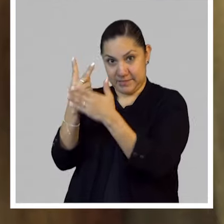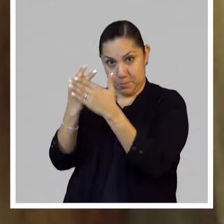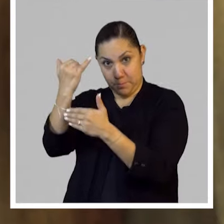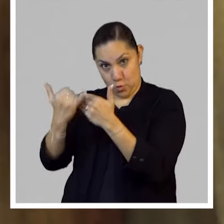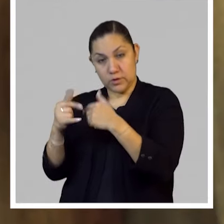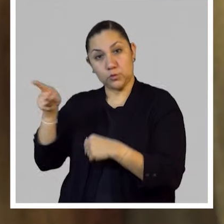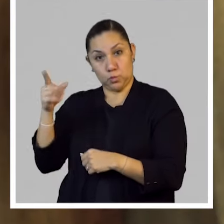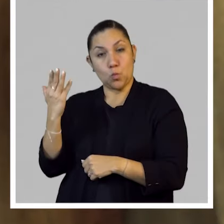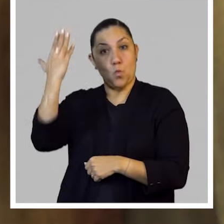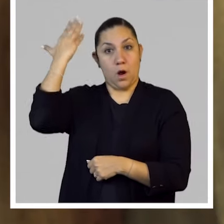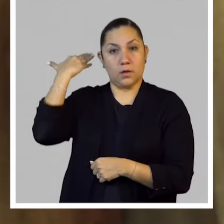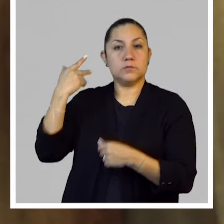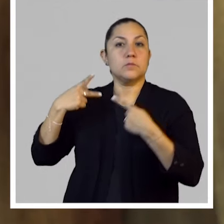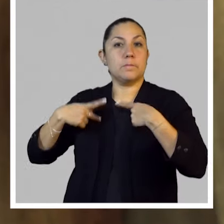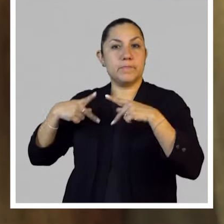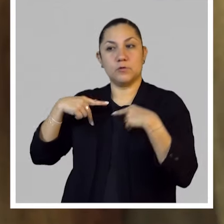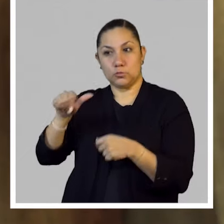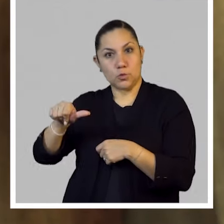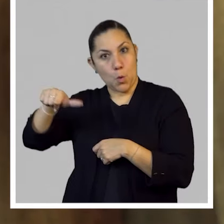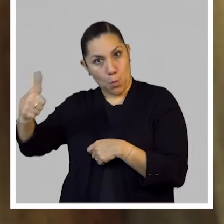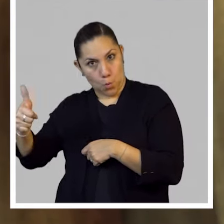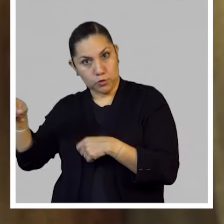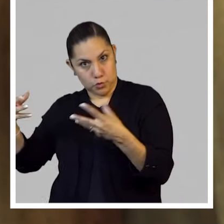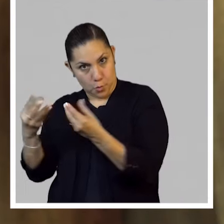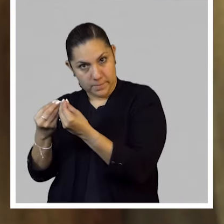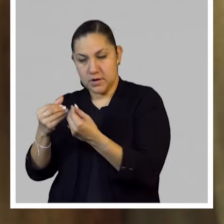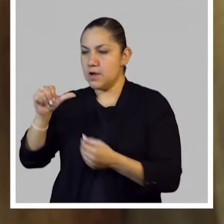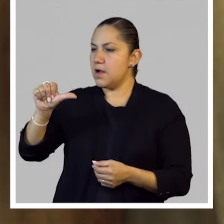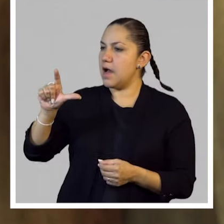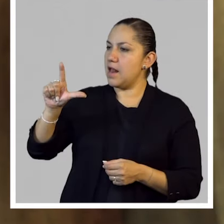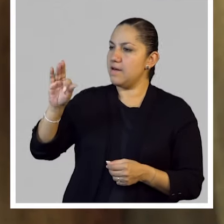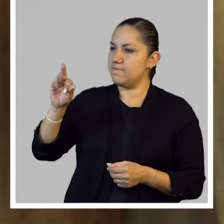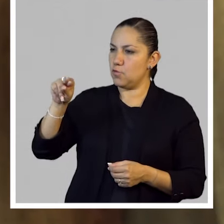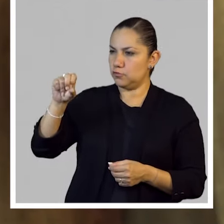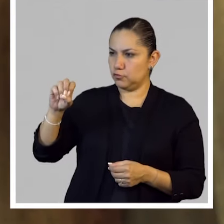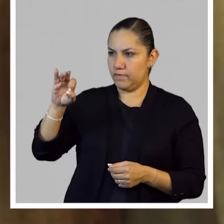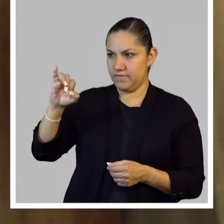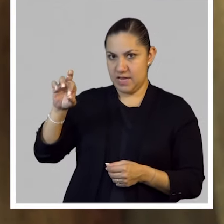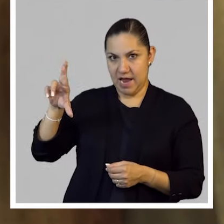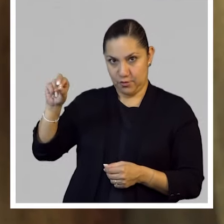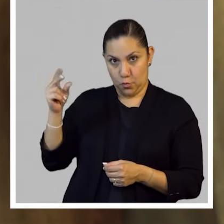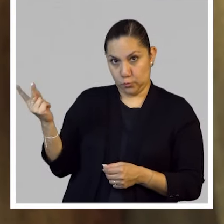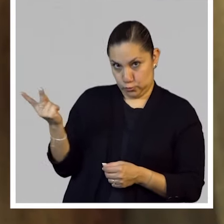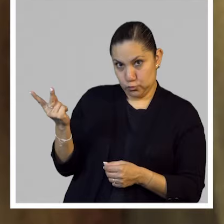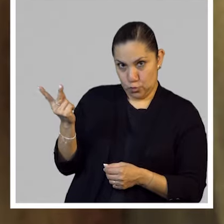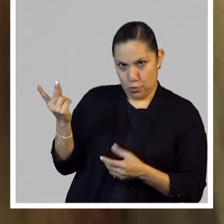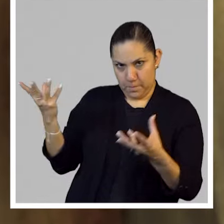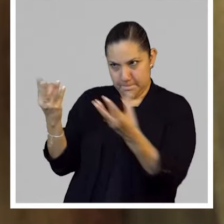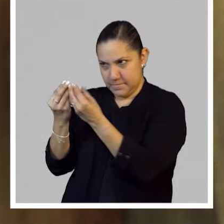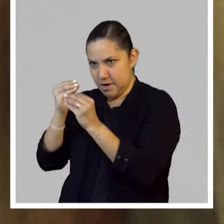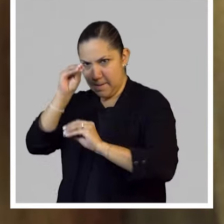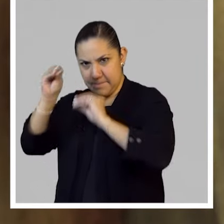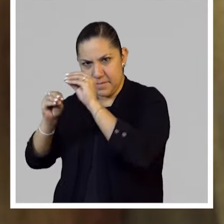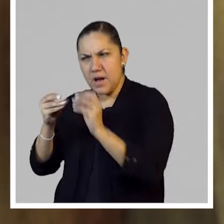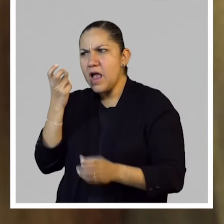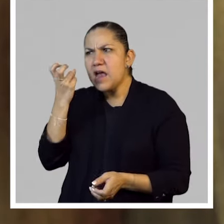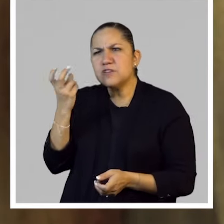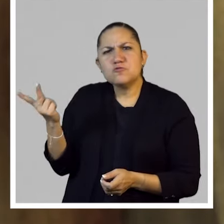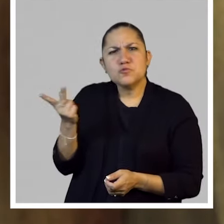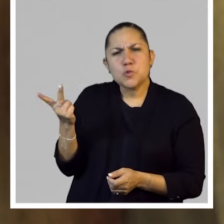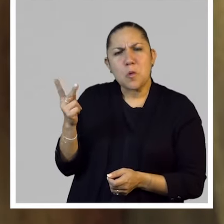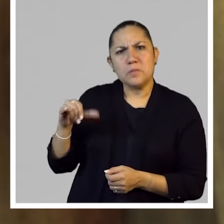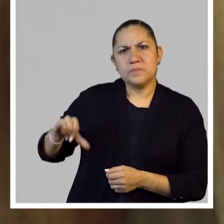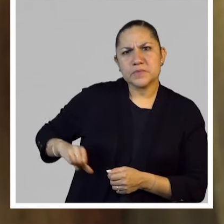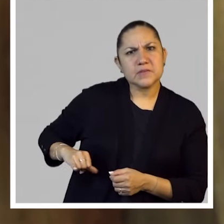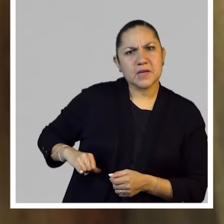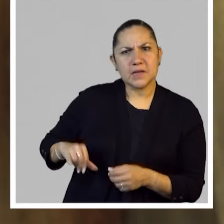referencia, la hiciste junto con alguien más, con, ¿cómo se llama? Alfonso Fierro, ¿no? Tú y Alfonso Fierro. Sí, sí, sí. ¿Y cómo surgió su